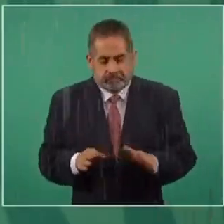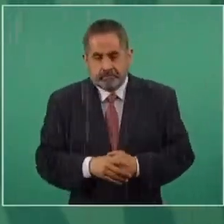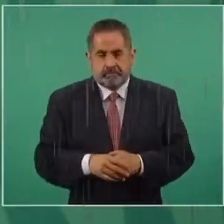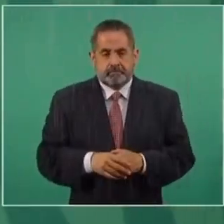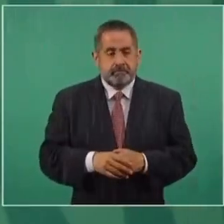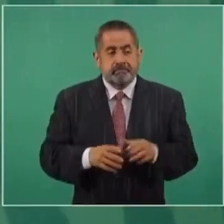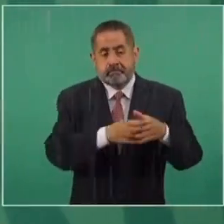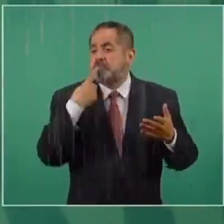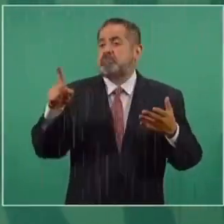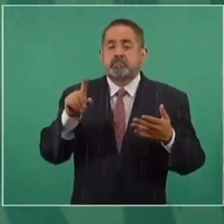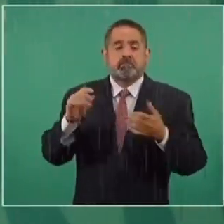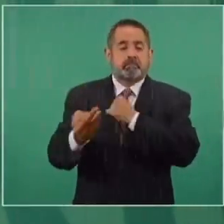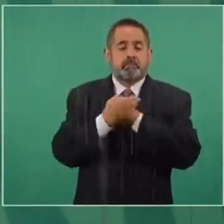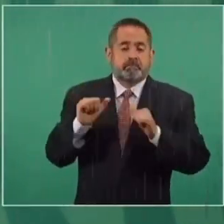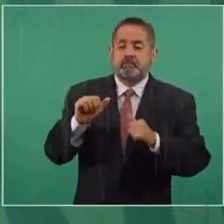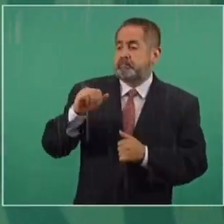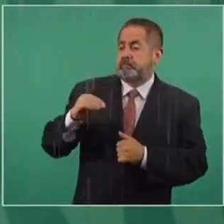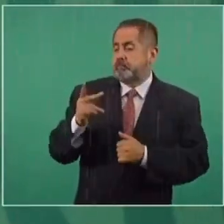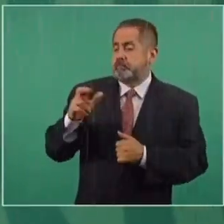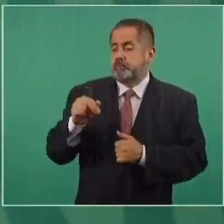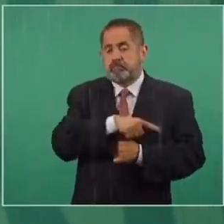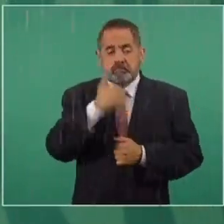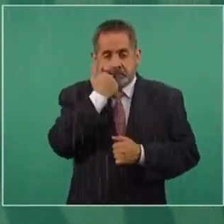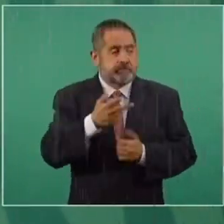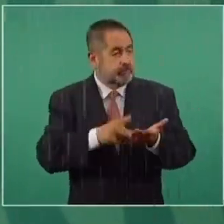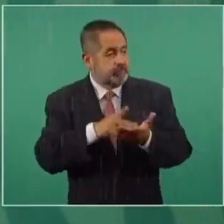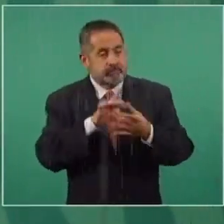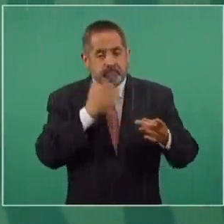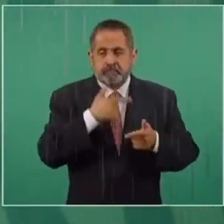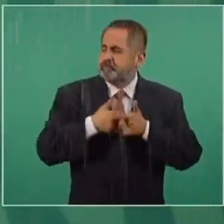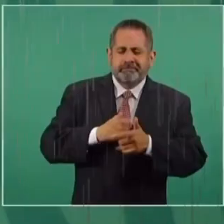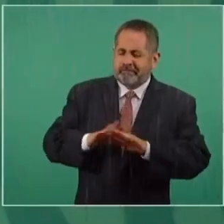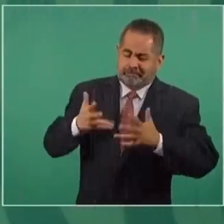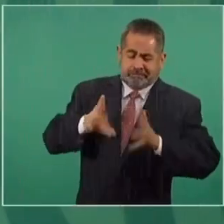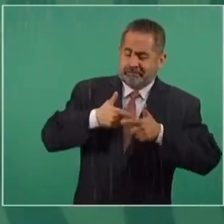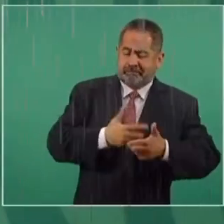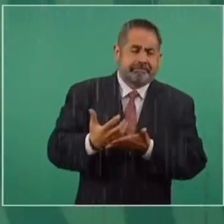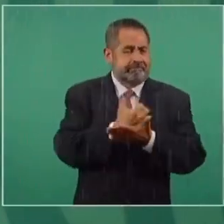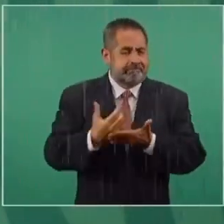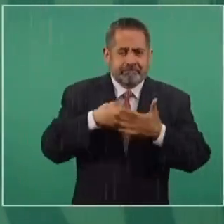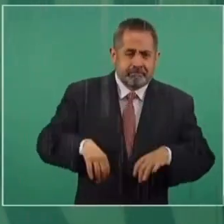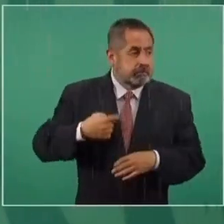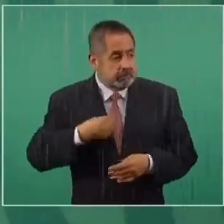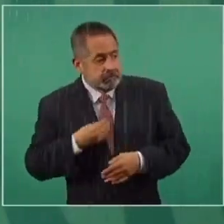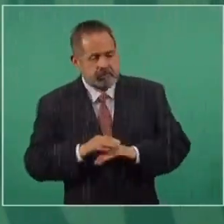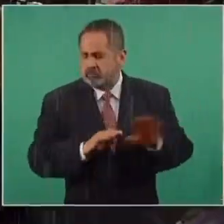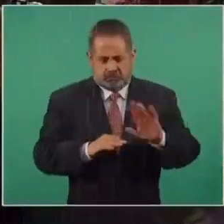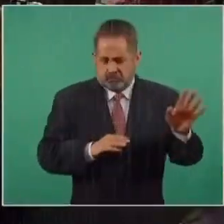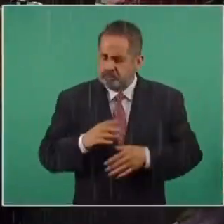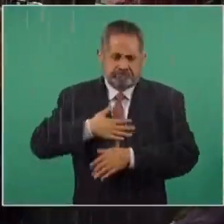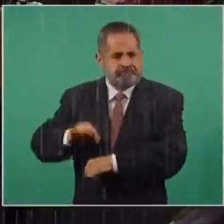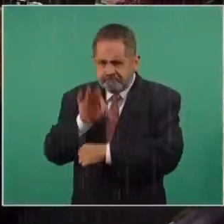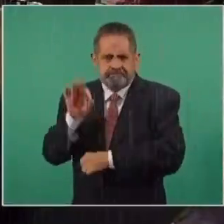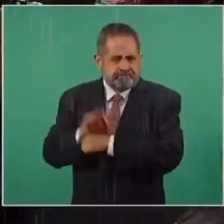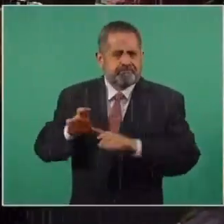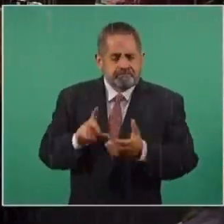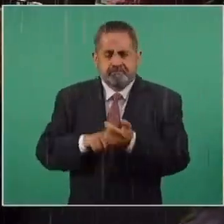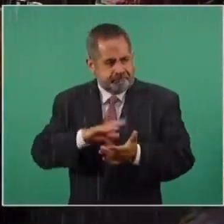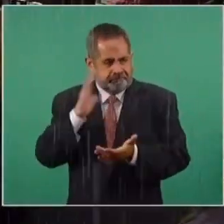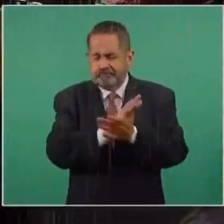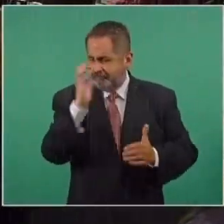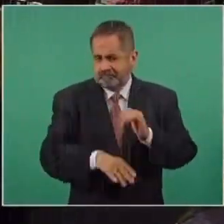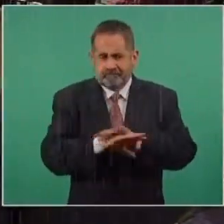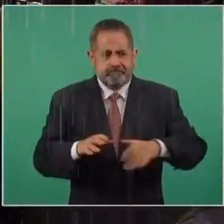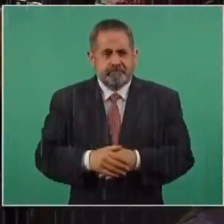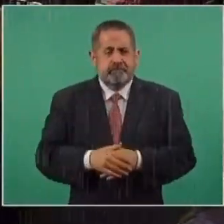también llueven los amparos porque quieren mantener las mismas prebendas, los mismos privilegios y nosotros vamos a seguir defendiendo de que esto se